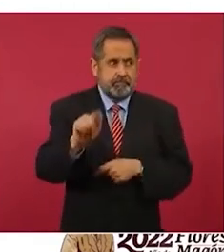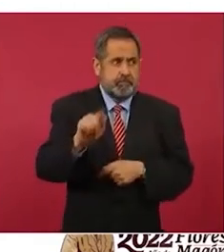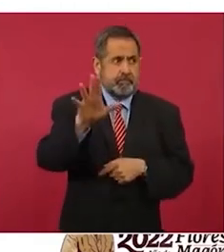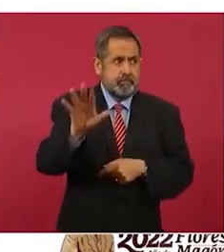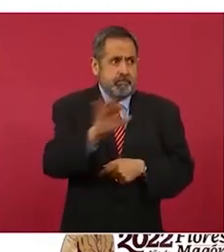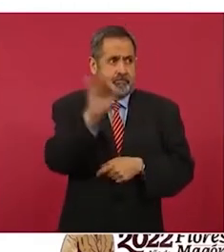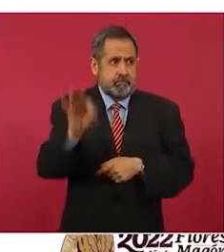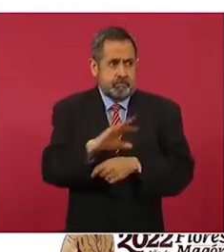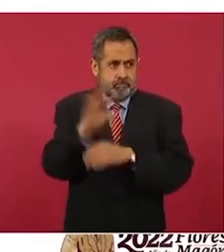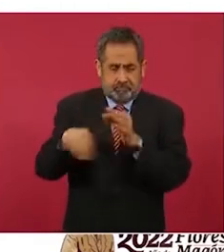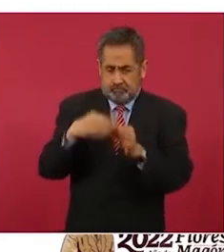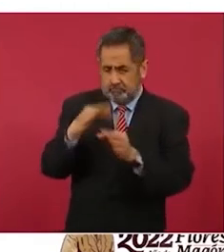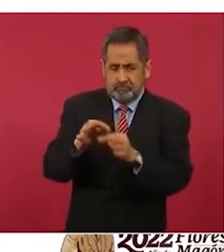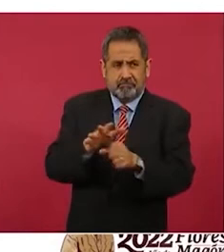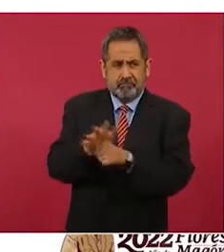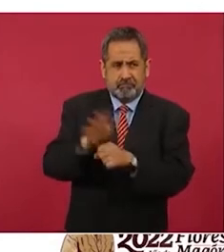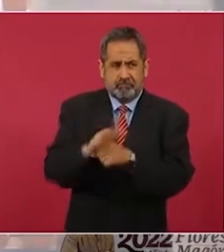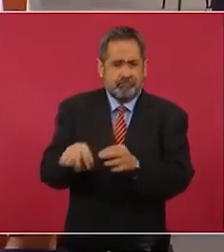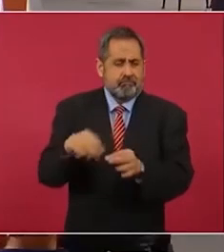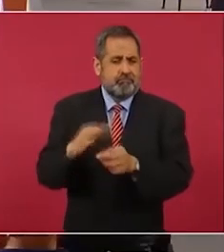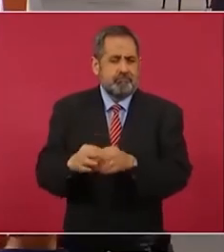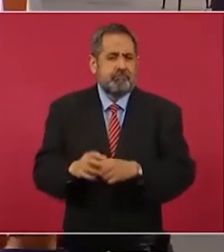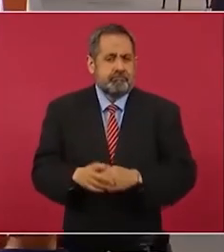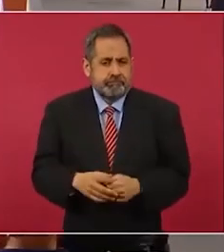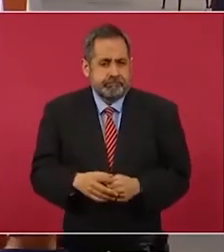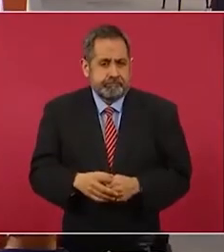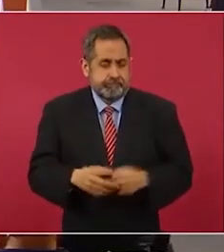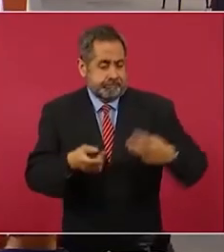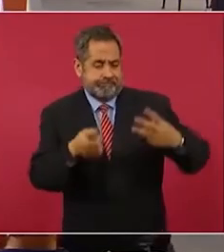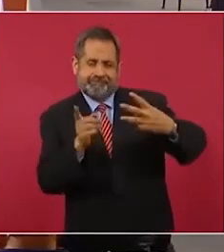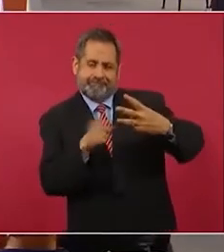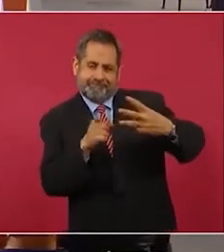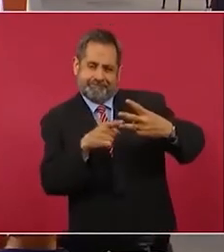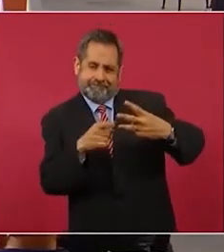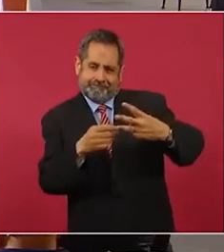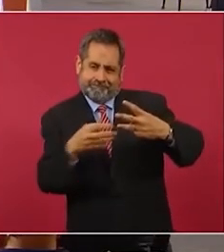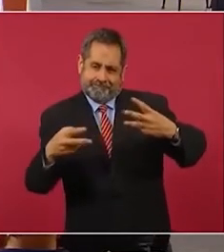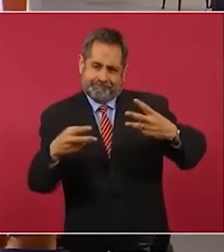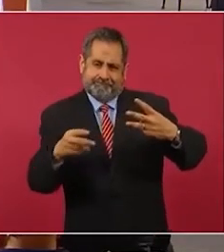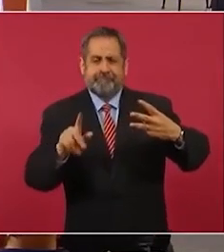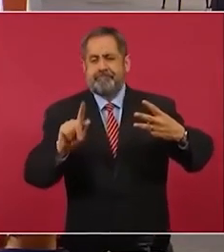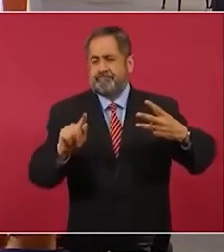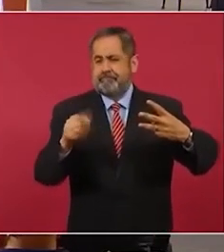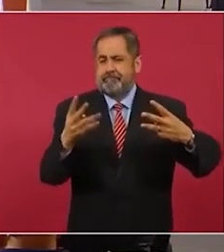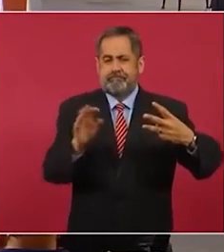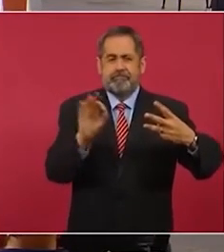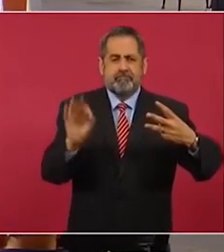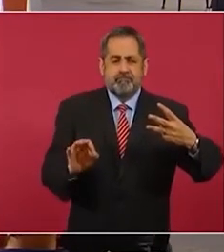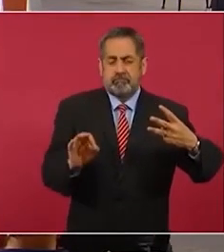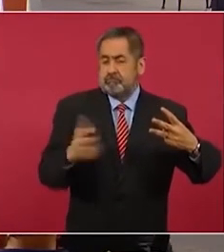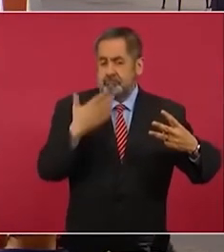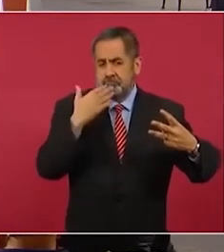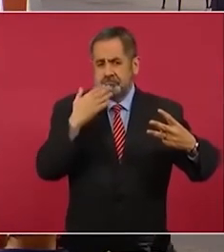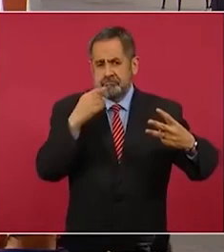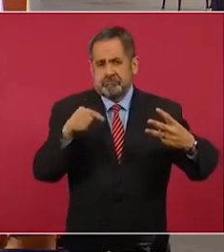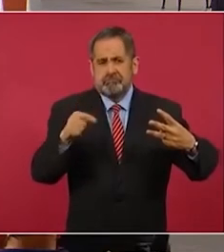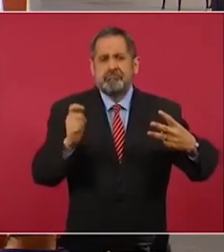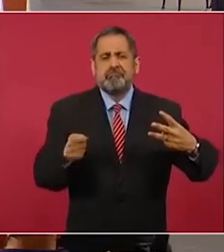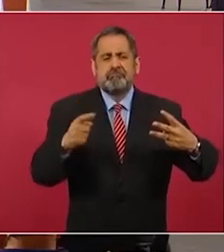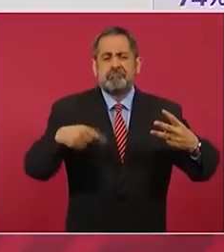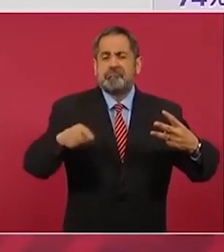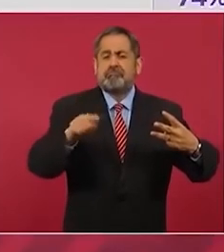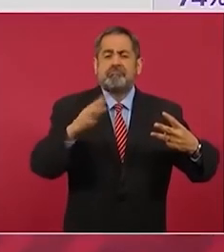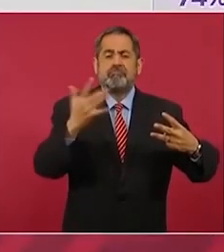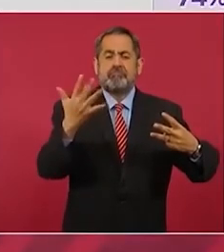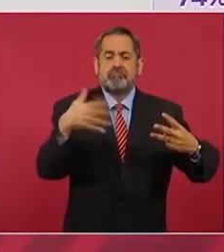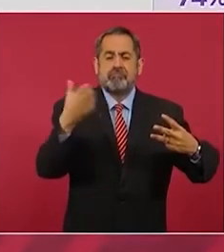educativo cubierto en prioridad media el esquema primario 74% y estamos son personas de